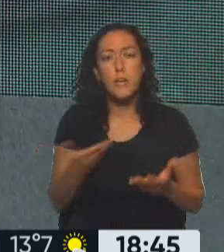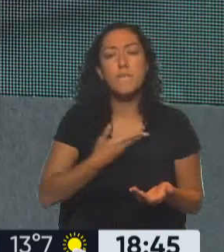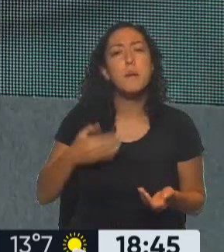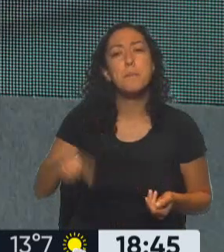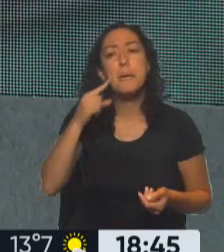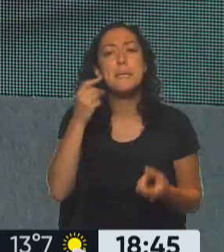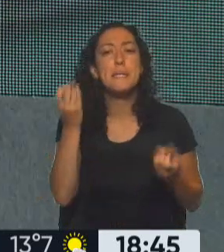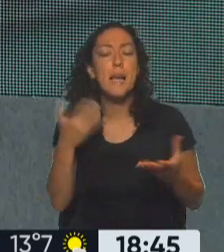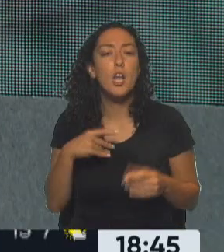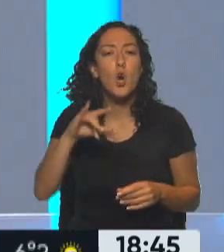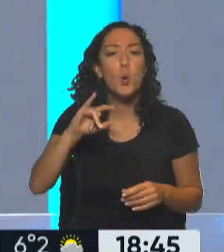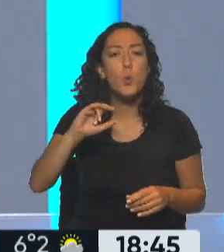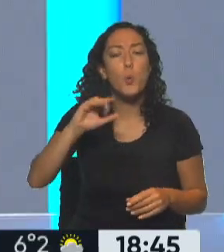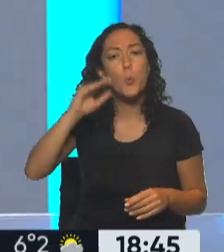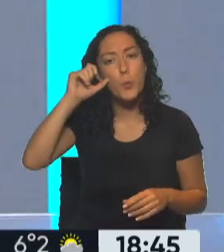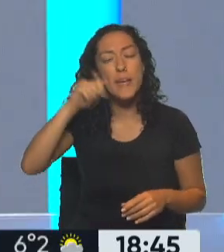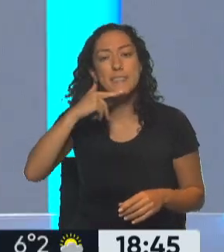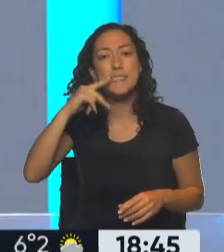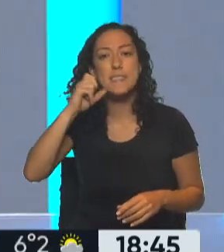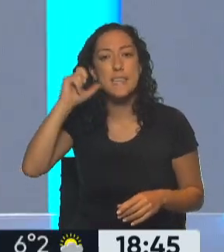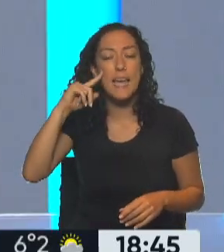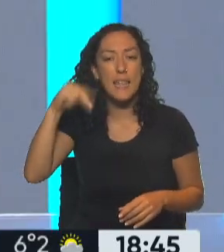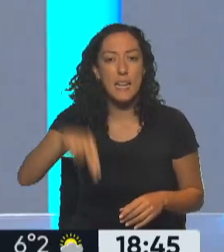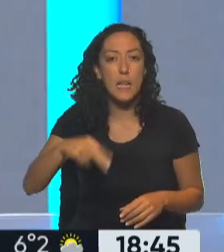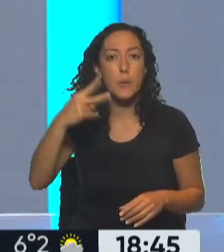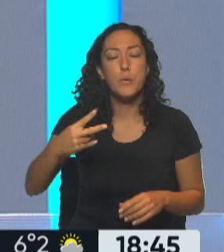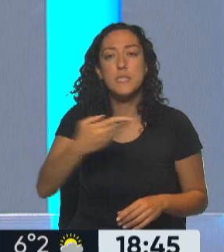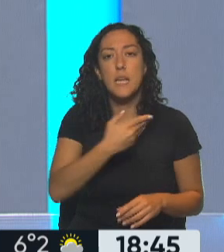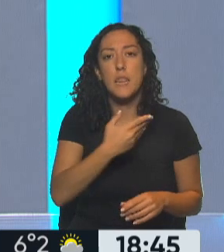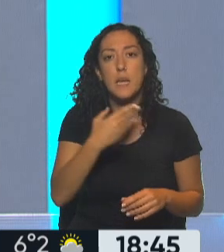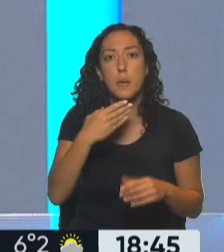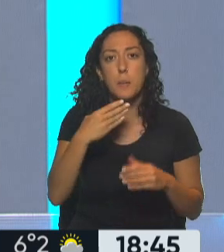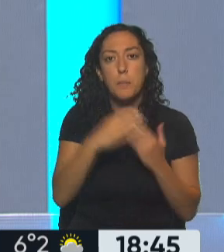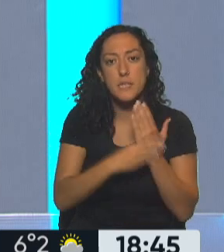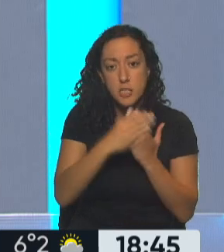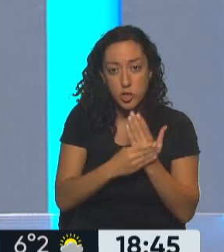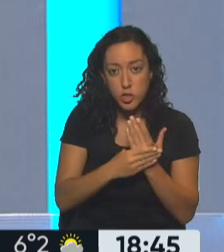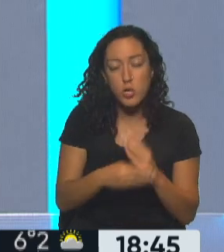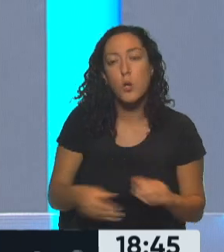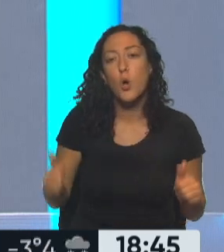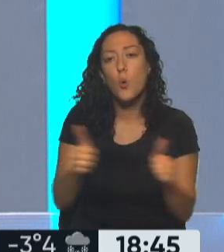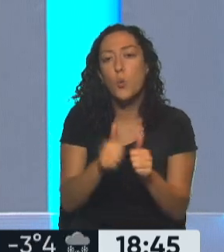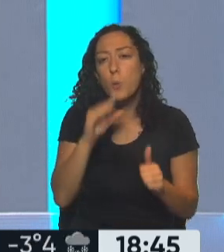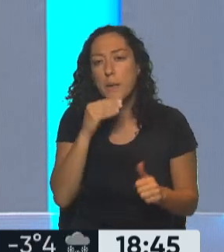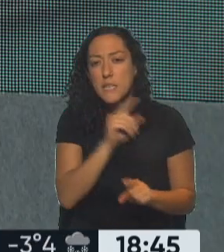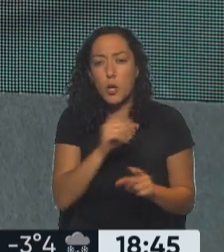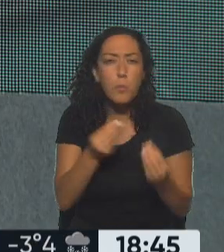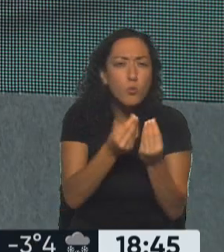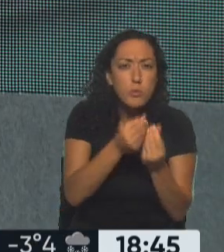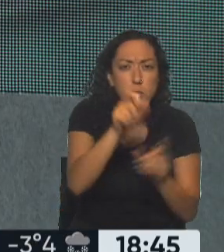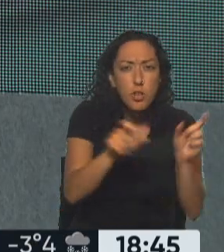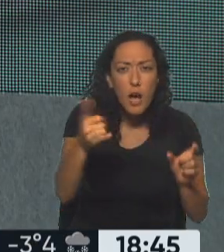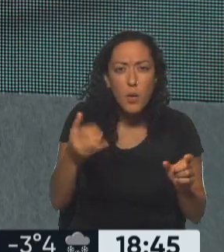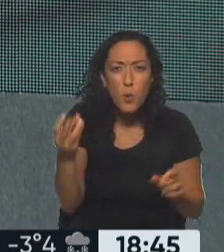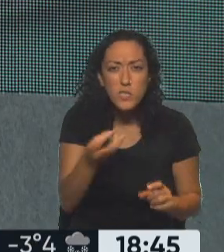Rubinstein. Está Rubinstein, es la cabeza del equipo de Sergio Massa, que no con Sergio Massa. ¿Hay mucha gente ahí viajando en